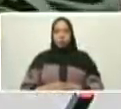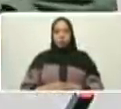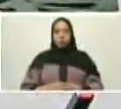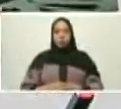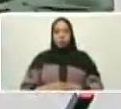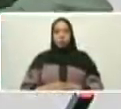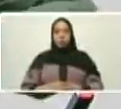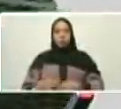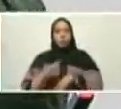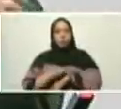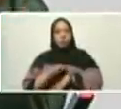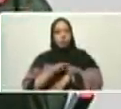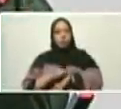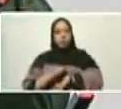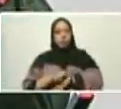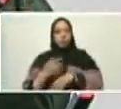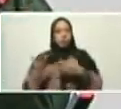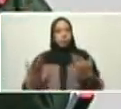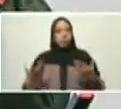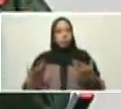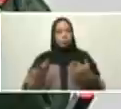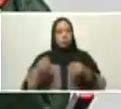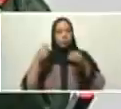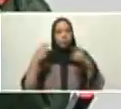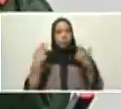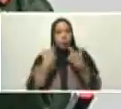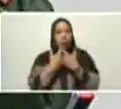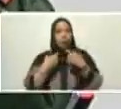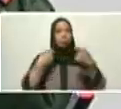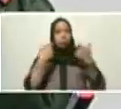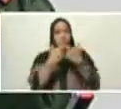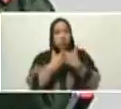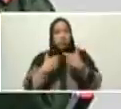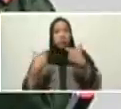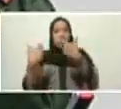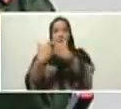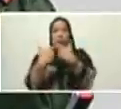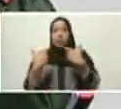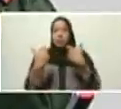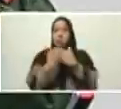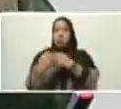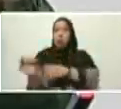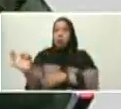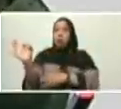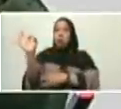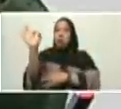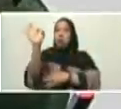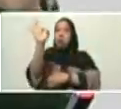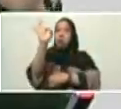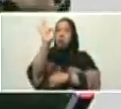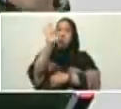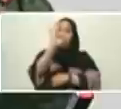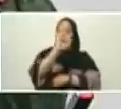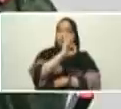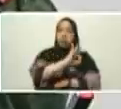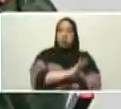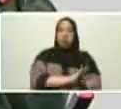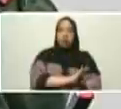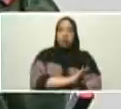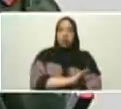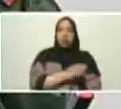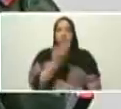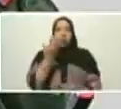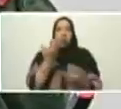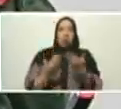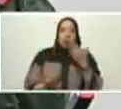horas todavía estaban combatiendo las tropas. Y fue algo así, como yo lo comparo con